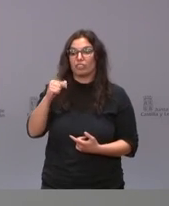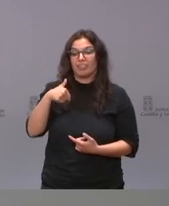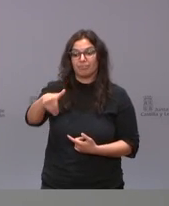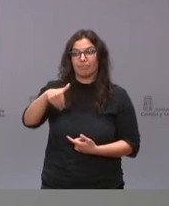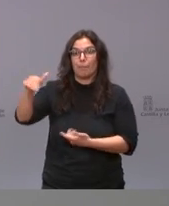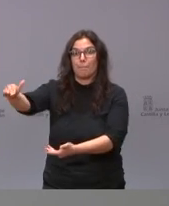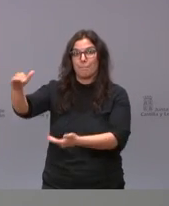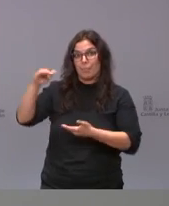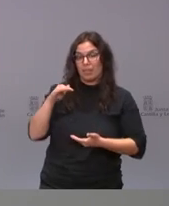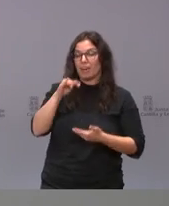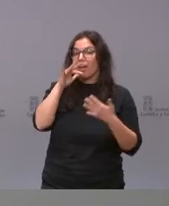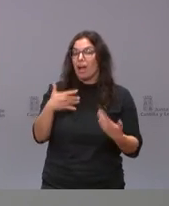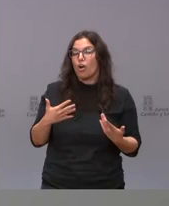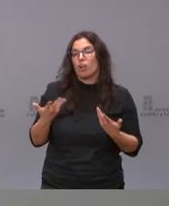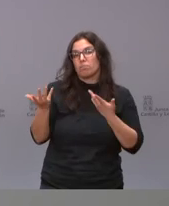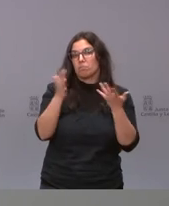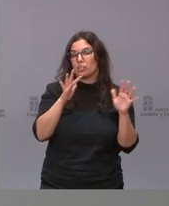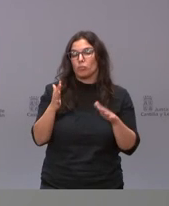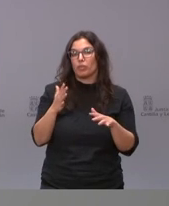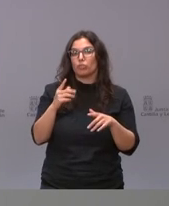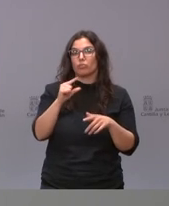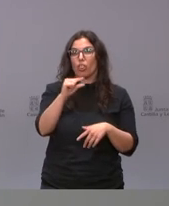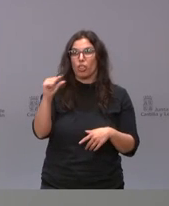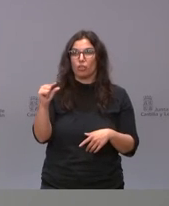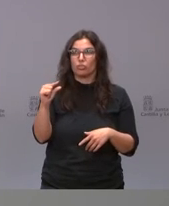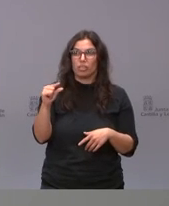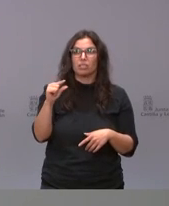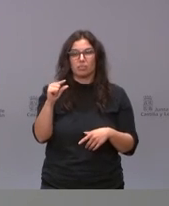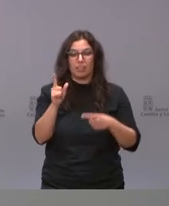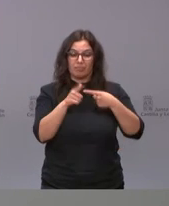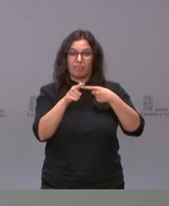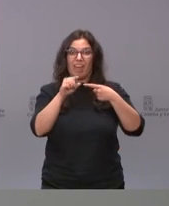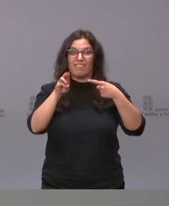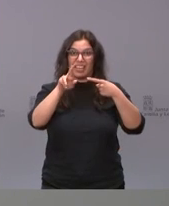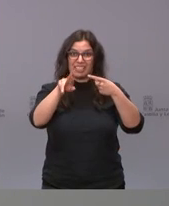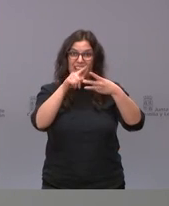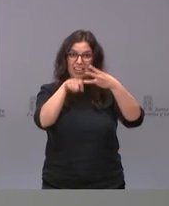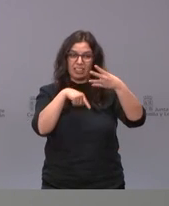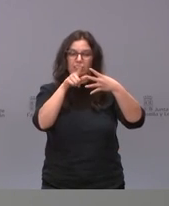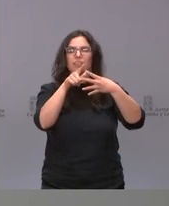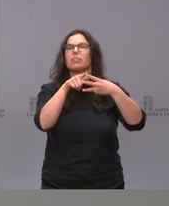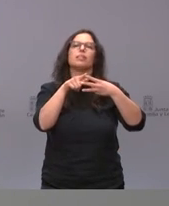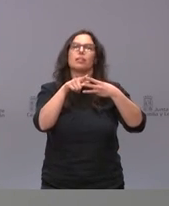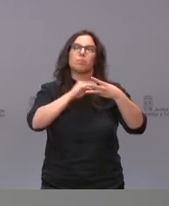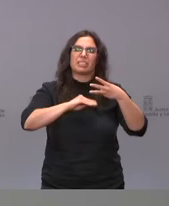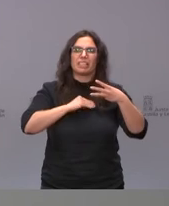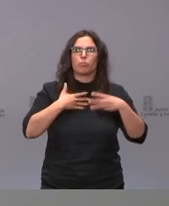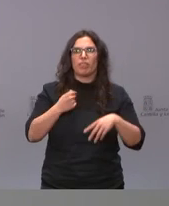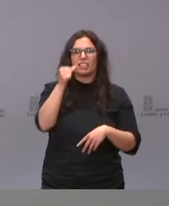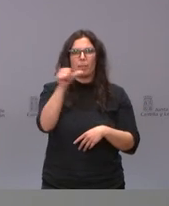estamos recibiendo unas dosis yo creo que considerables de Pfizer 92.000 vacunas semanales